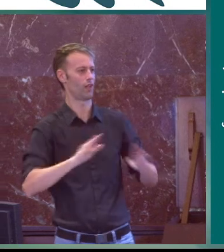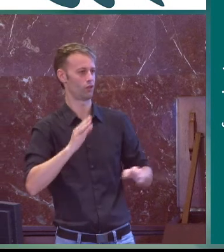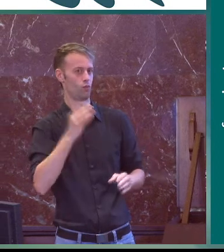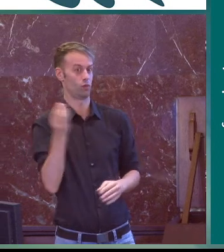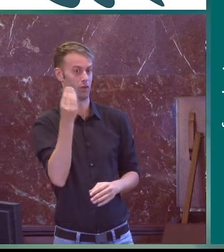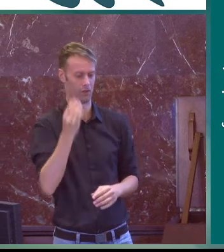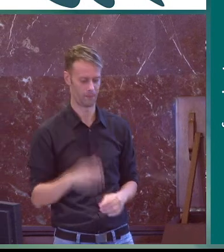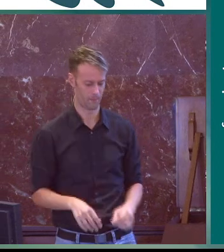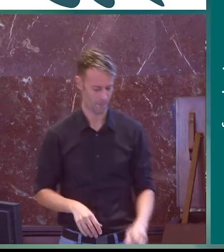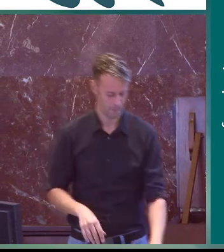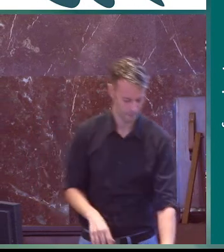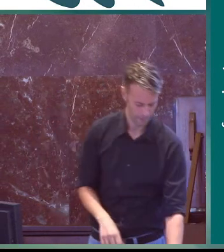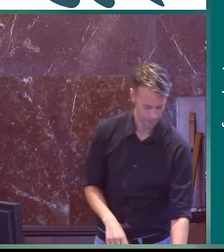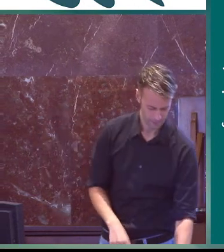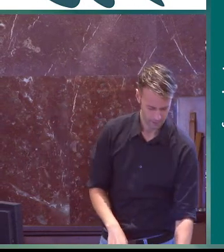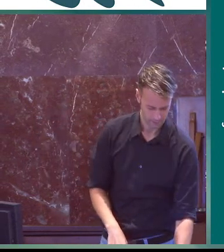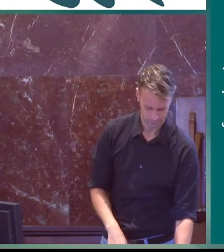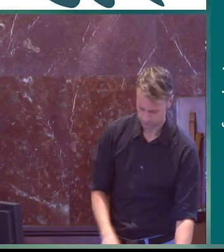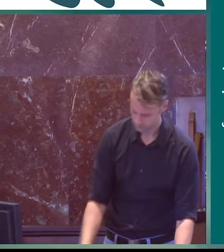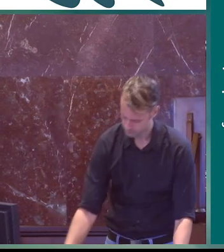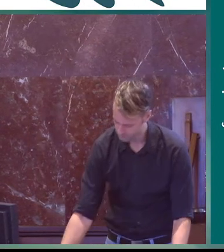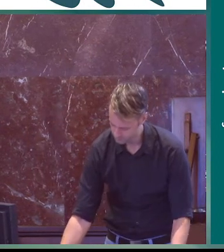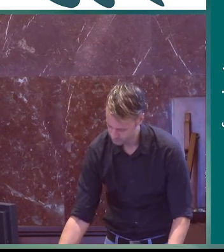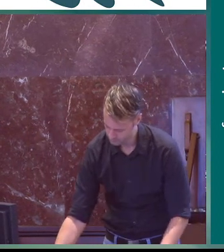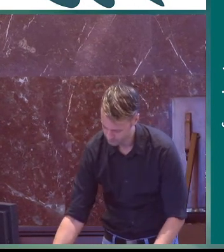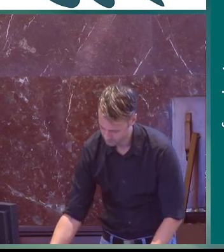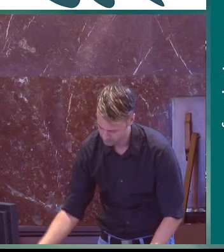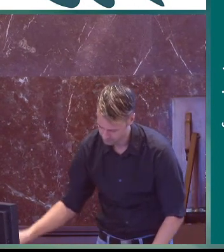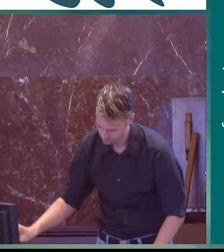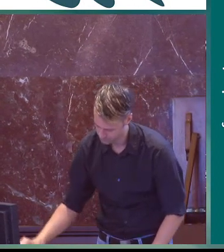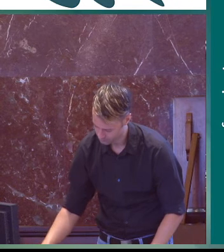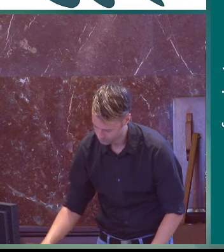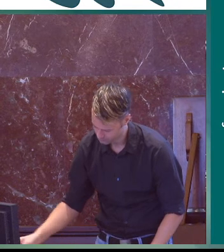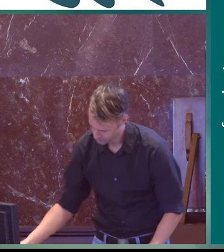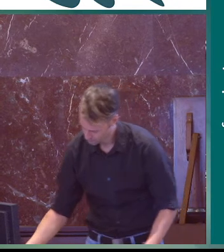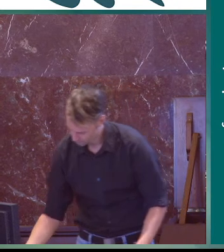si nos centramos en un solo punto es un análisis importante pero hay que tener en cuenta la globalidad